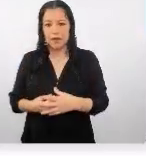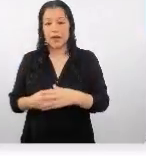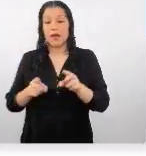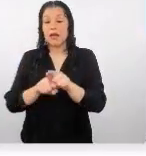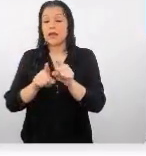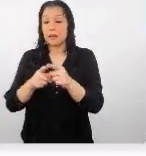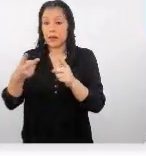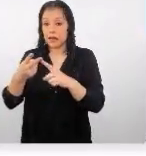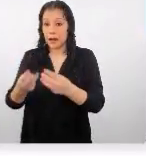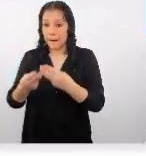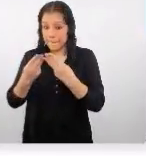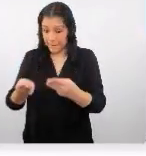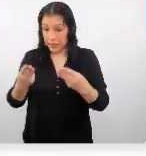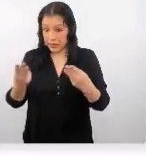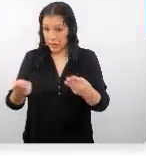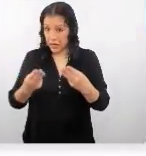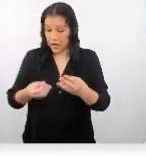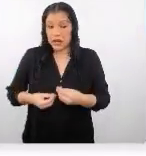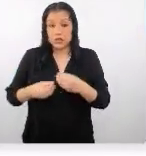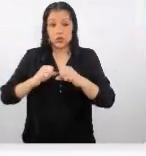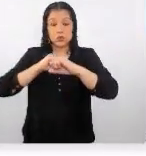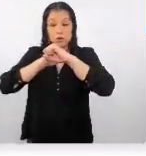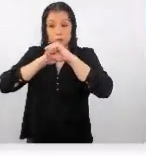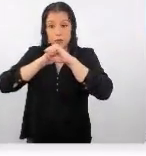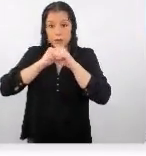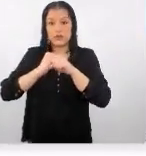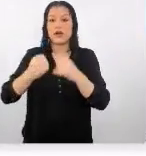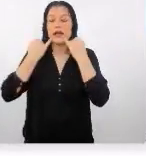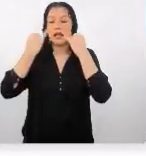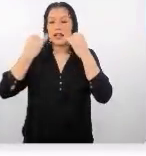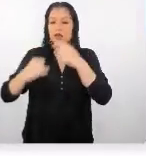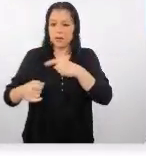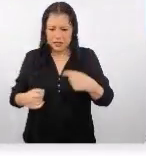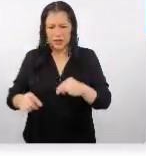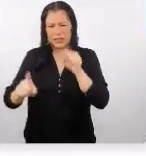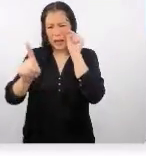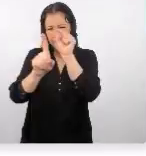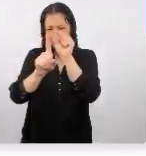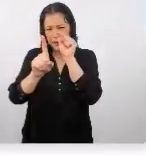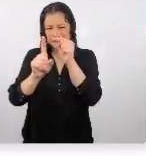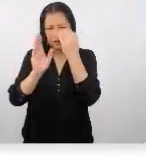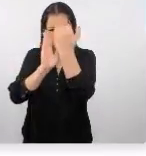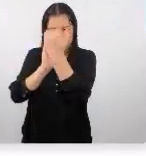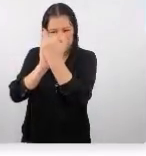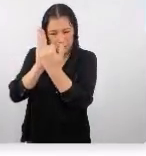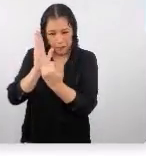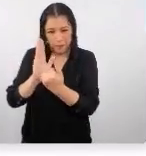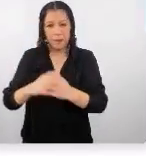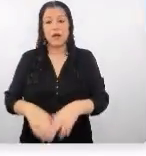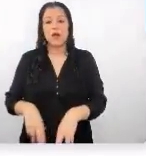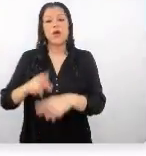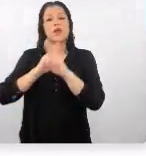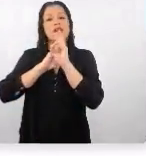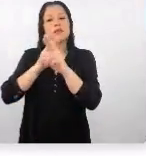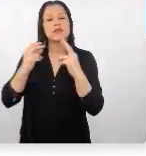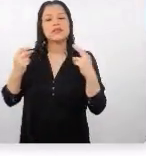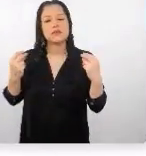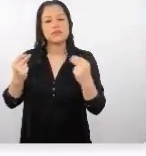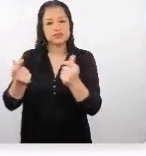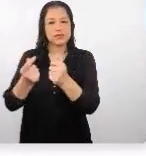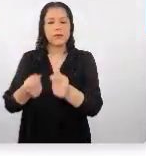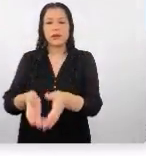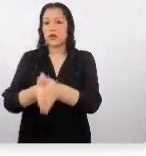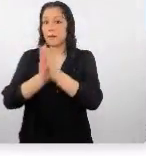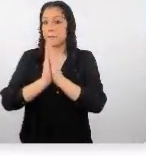promocional esté en idioma chino que esté súper detallado como ya se lo habíamos mencionado una respuesta muy rápida a las